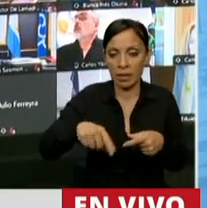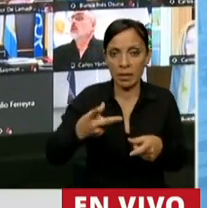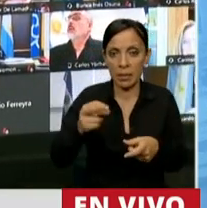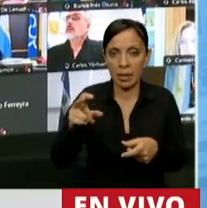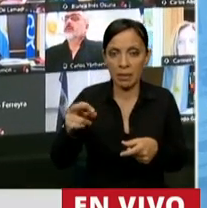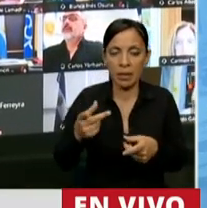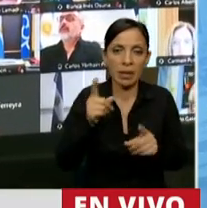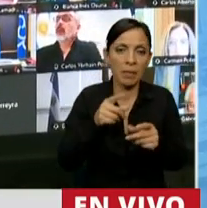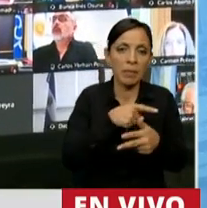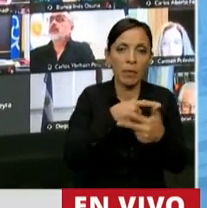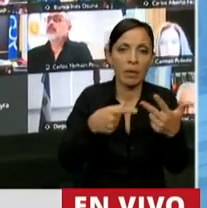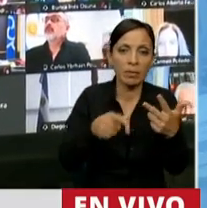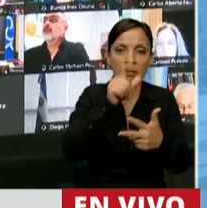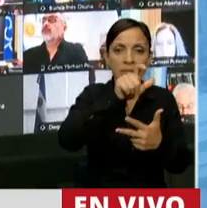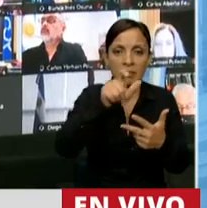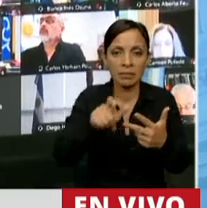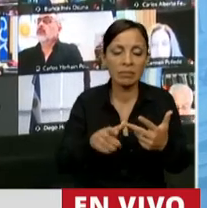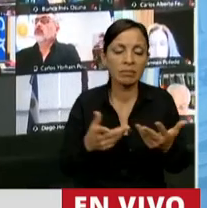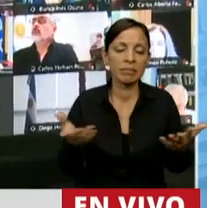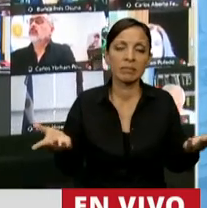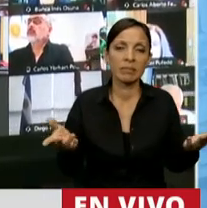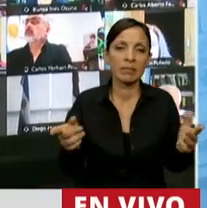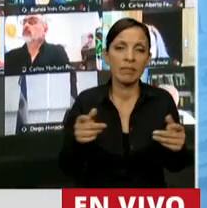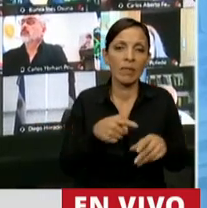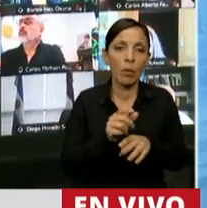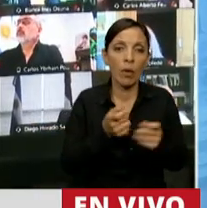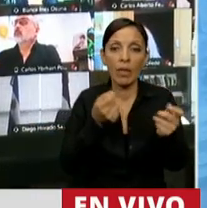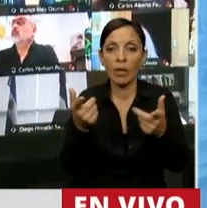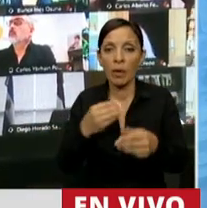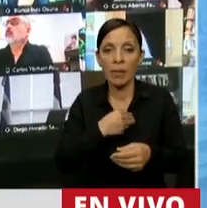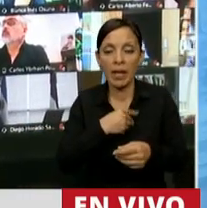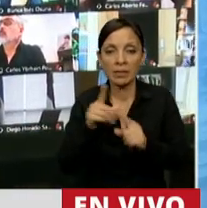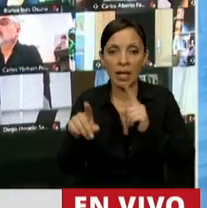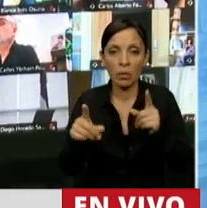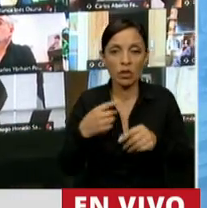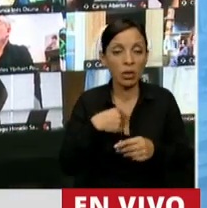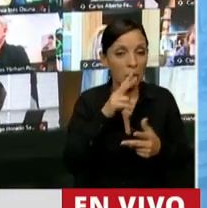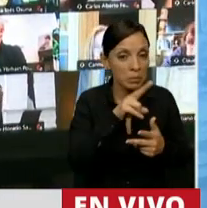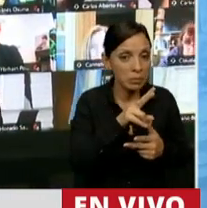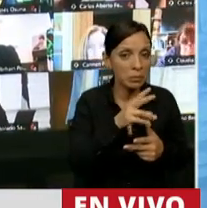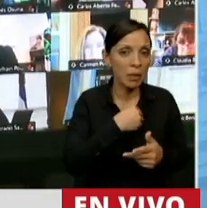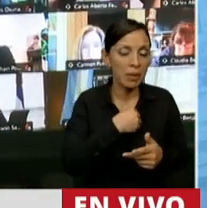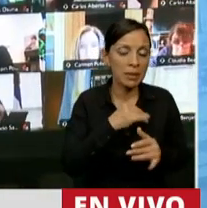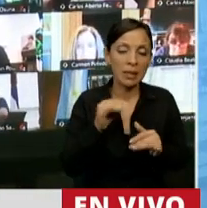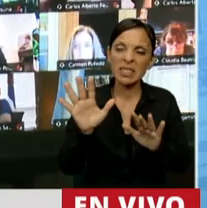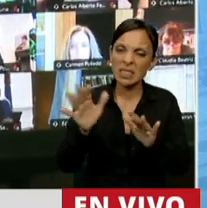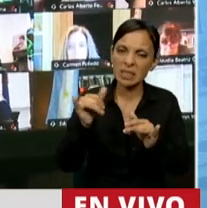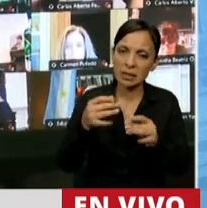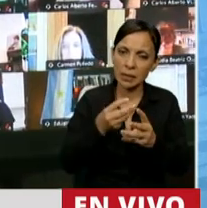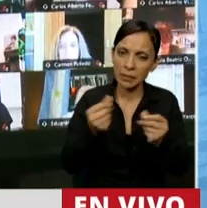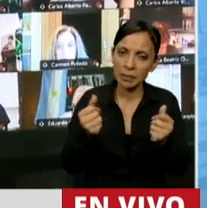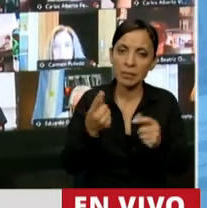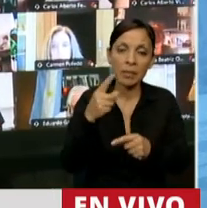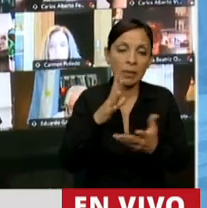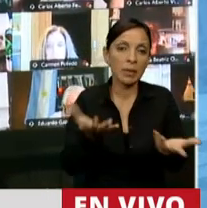decía el diputado González, que fue la esperanza de algunos, yo esa esperanza la tuve un poco, sí, voy redondeando. Pero